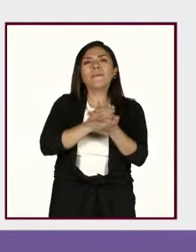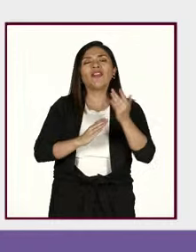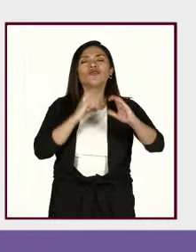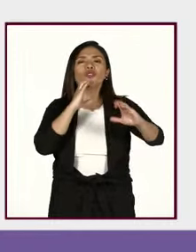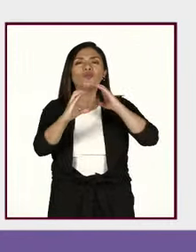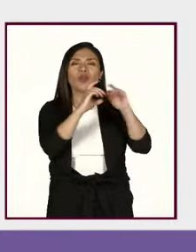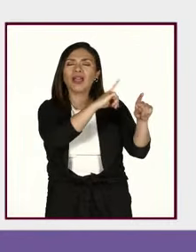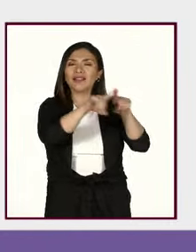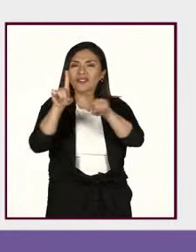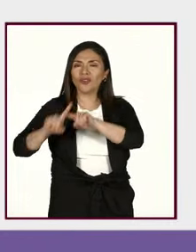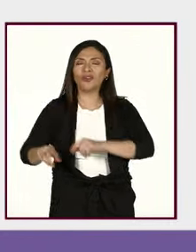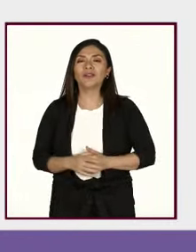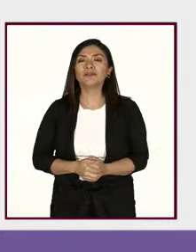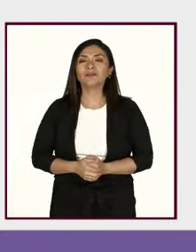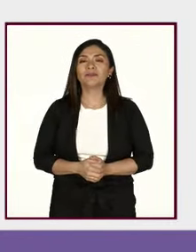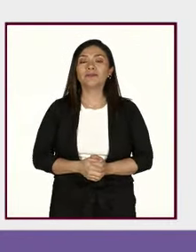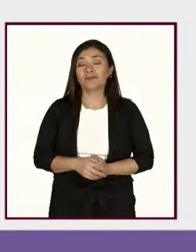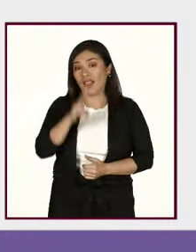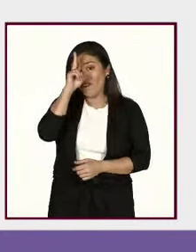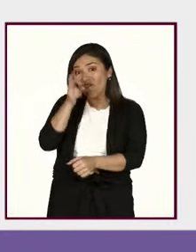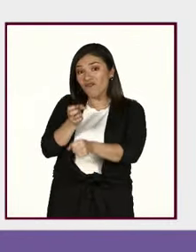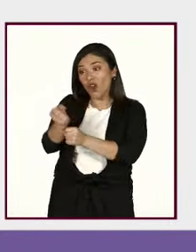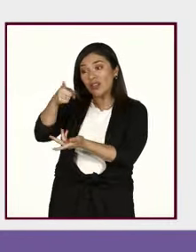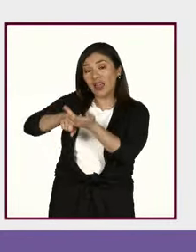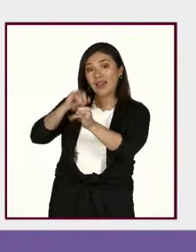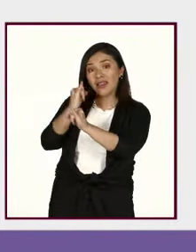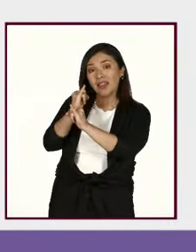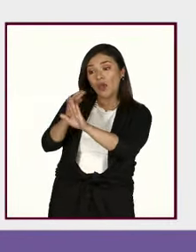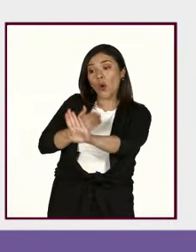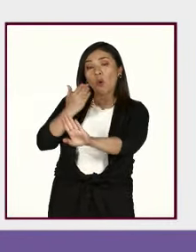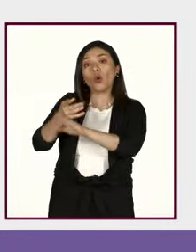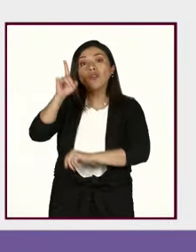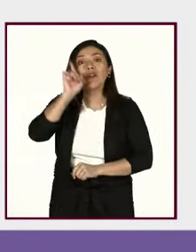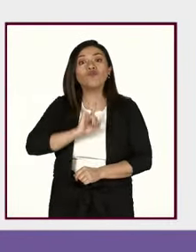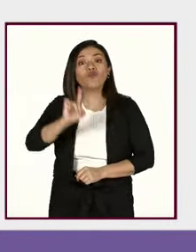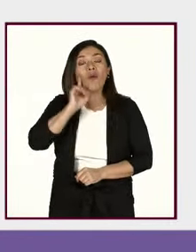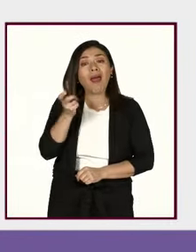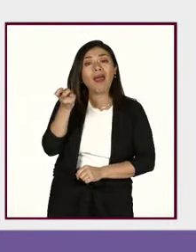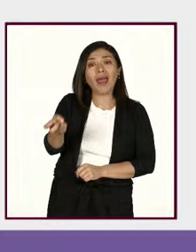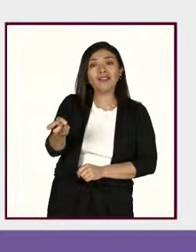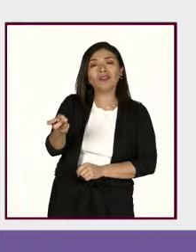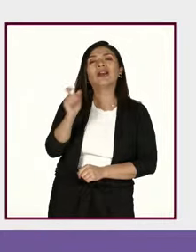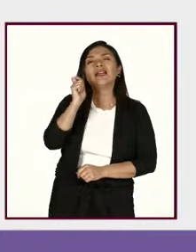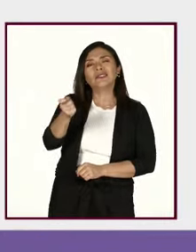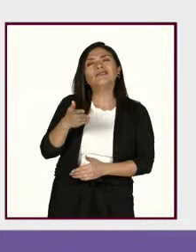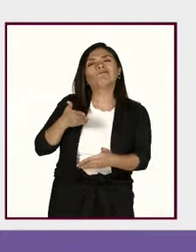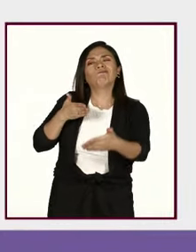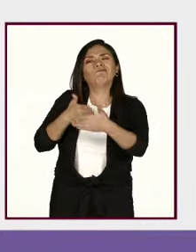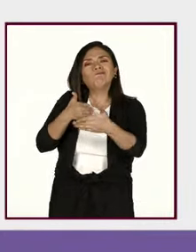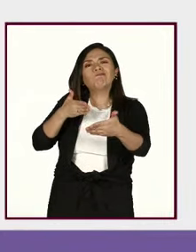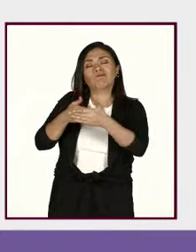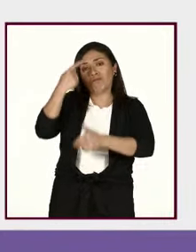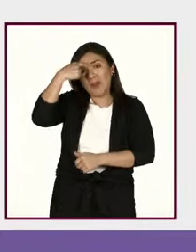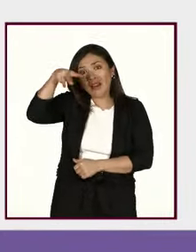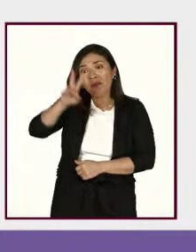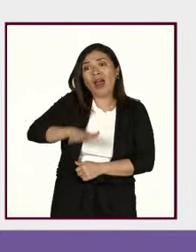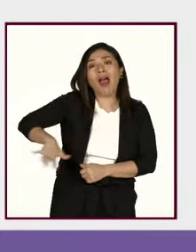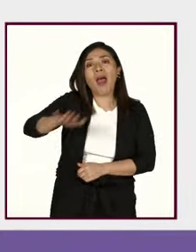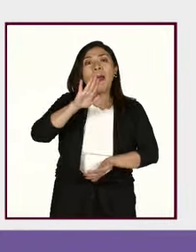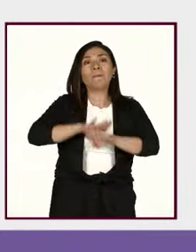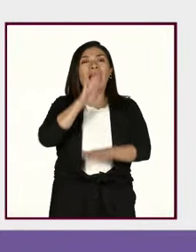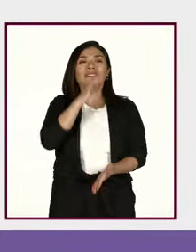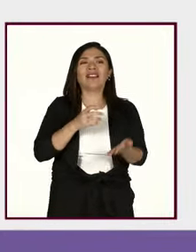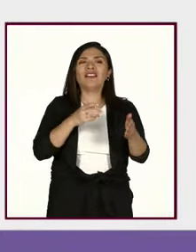telecomunicación. La violencia digital en contra de las mujeres representa un obstáculo para el ejercicio del derecho a la